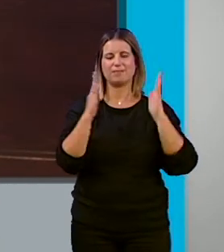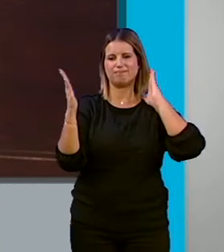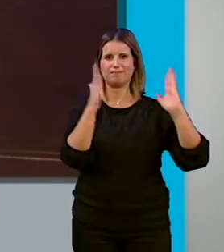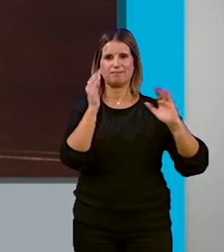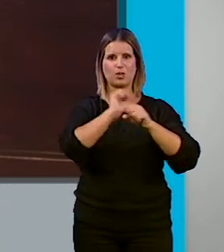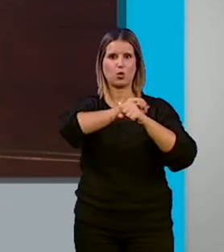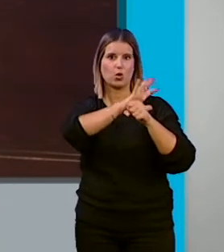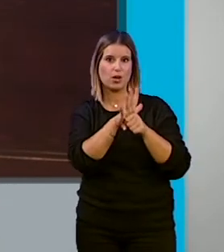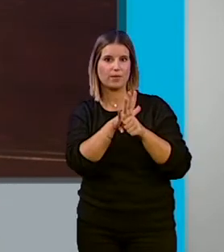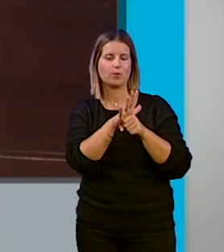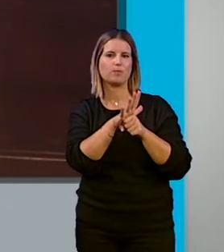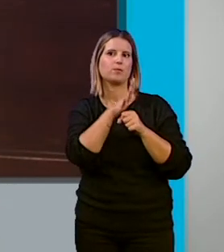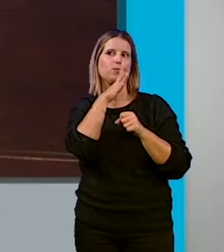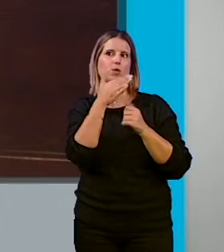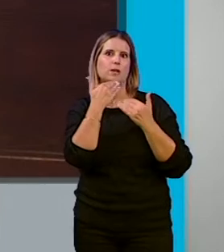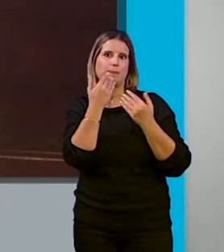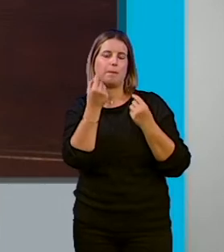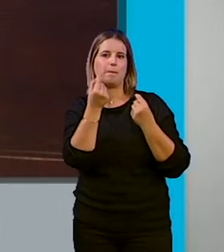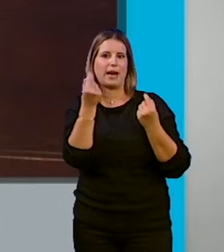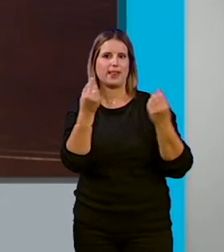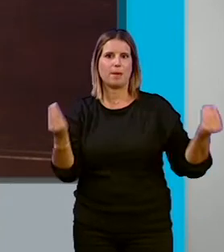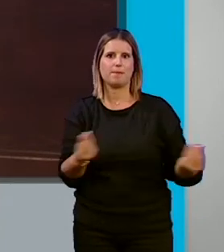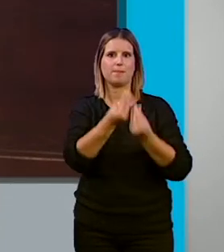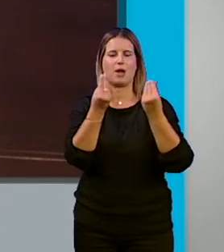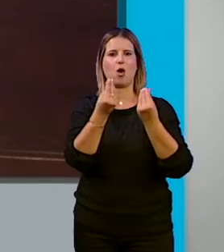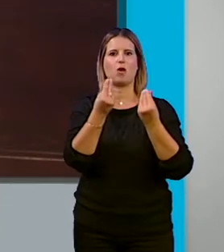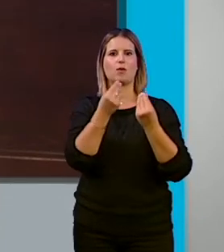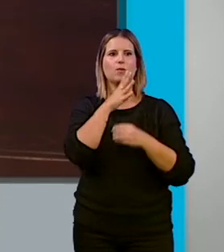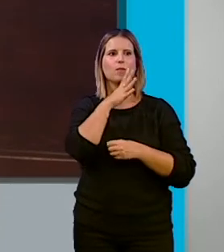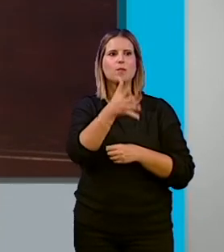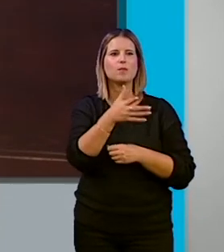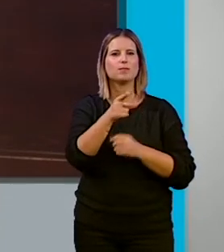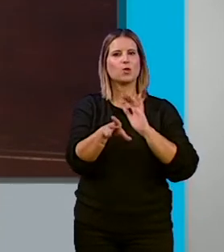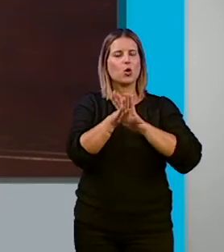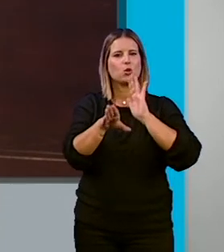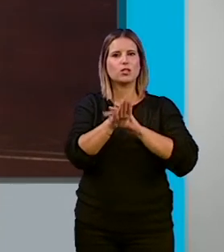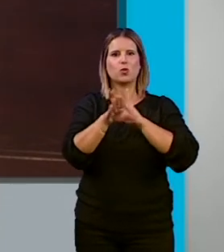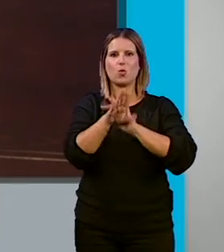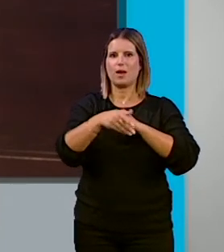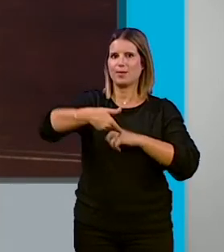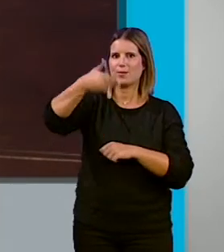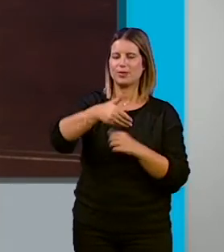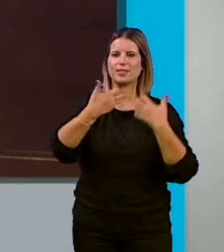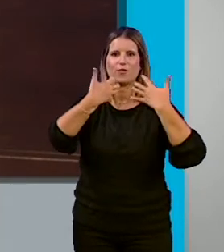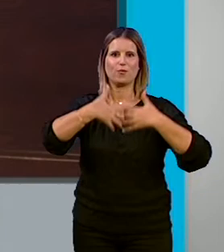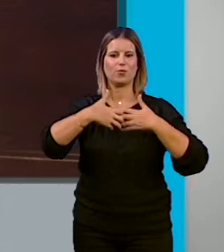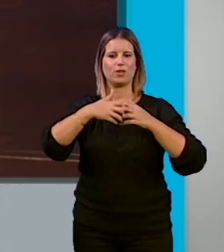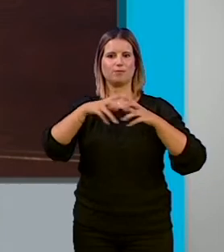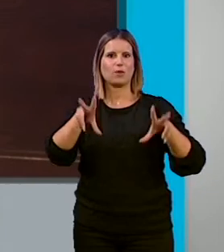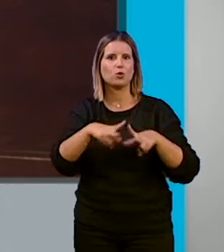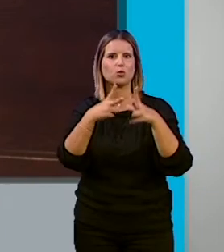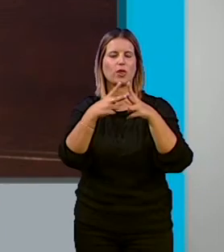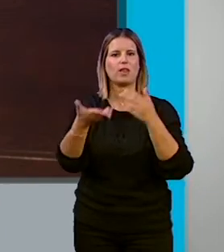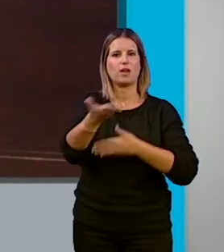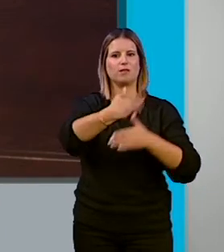que, gracias a Dios, estamos saliendo, pues de reactivar los vectores fundamentales para que pueda seguir funcionando la sociedad y también, pues